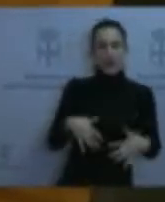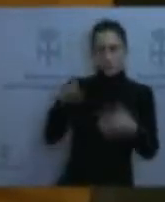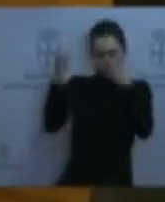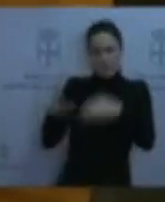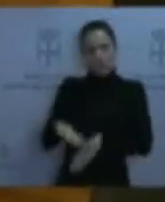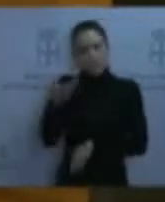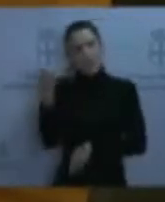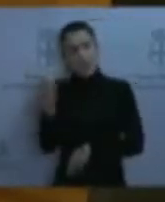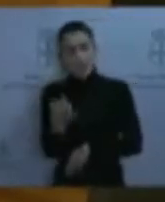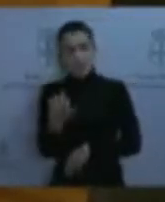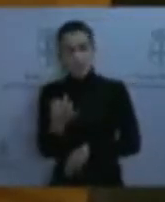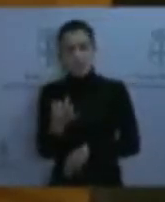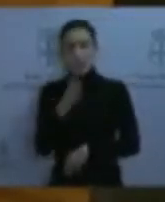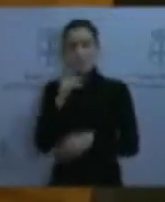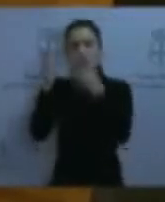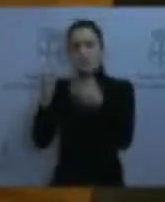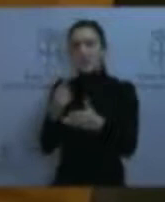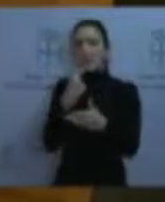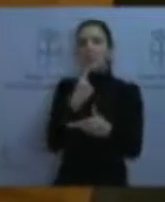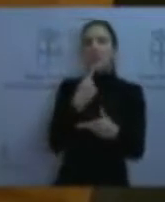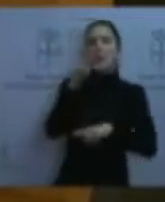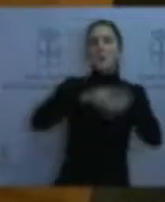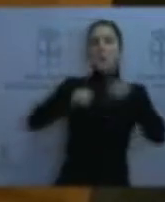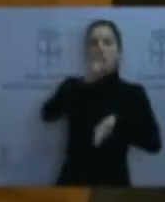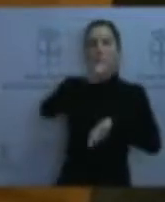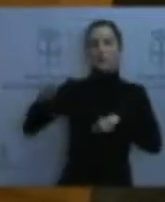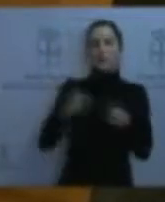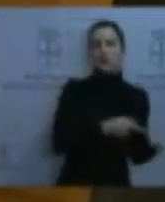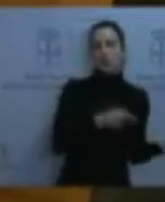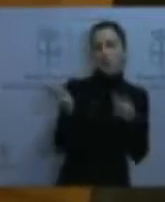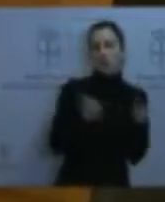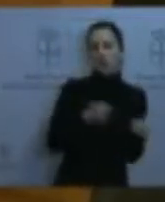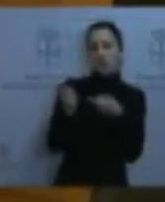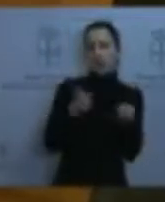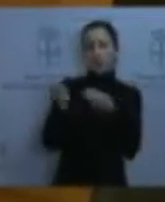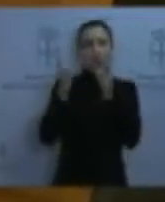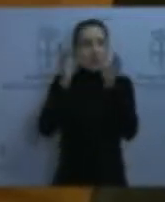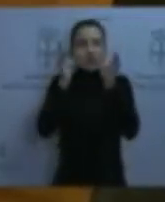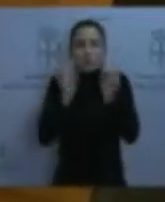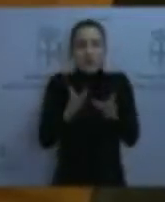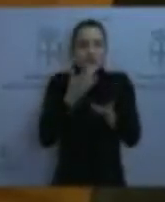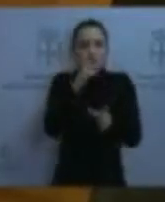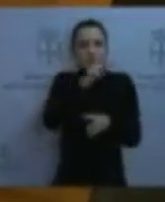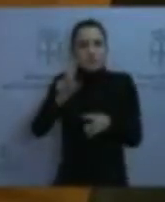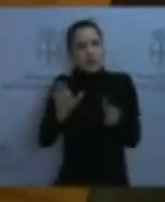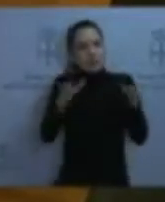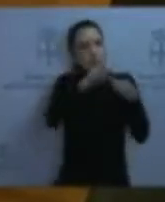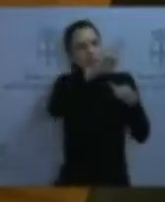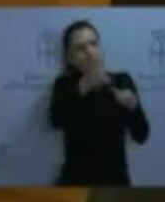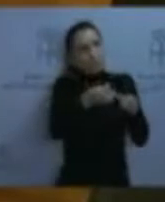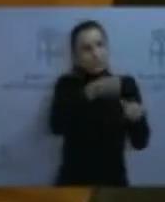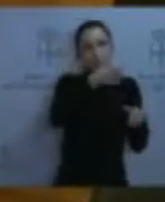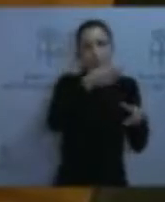como si hubiera venido aquí un grupo de seres de otro planeta que se hubieran dedicado a abducir a la gente y a echarles de los pueblos. Pero